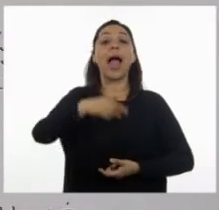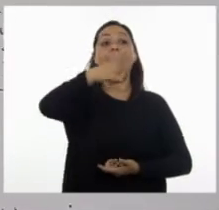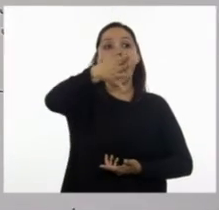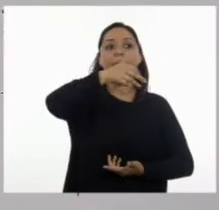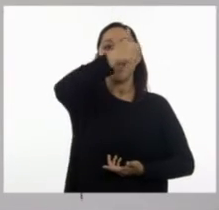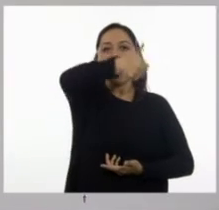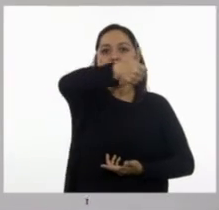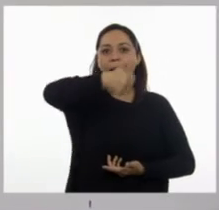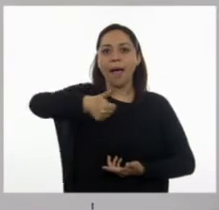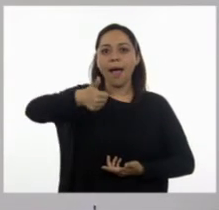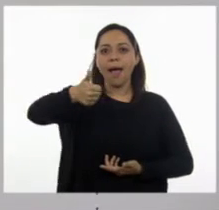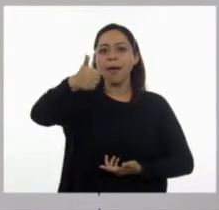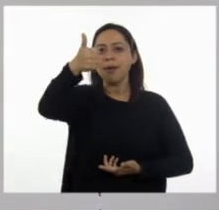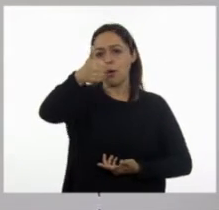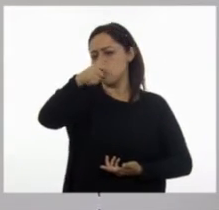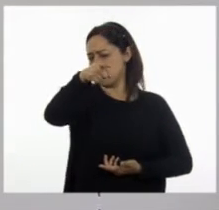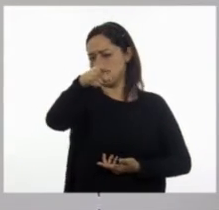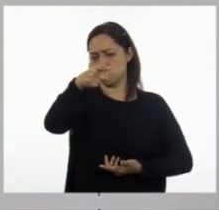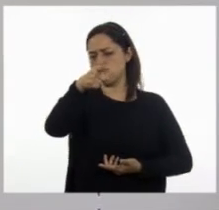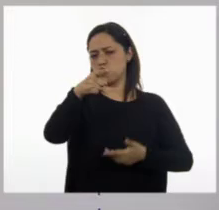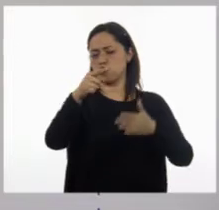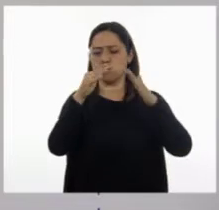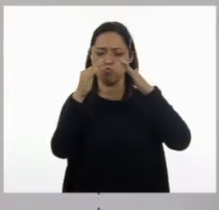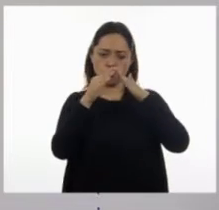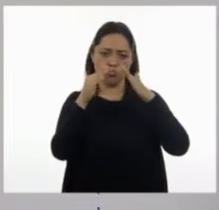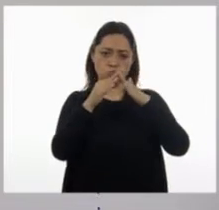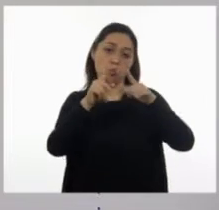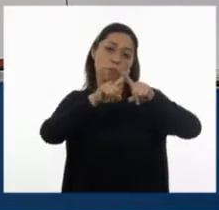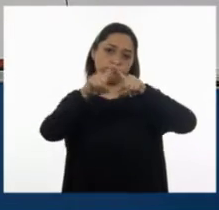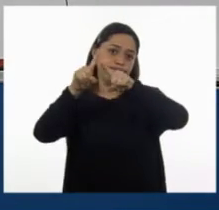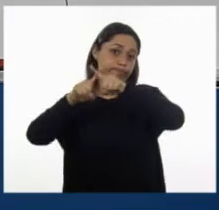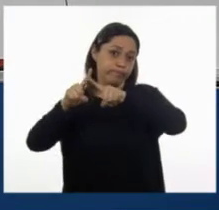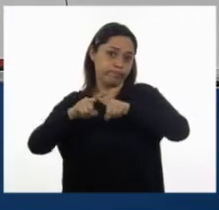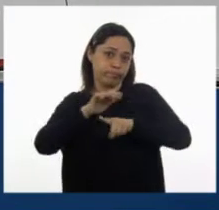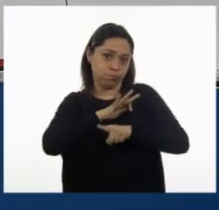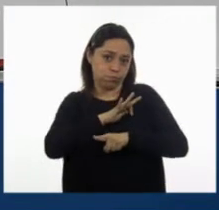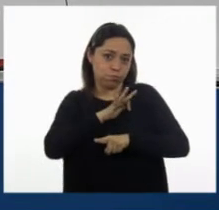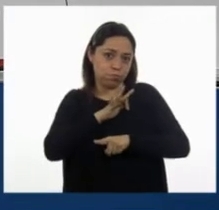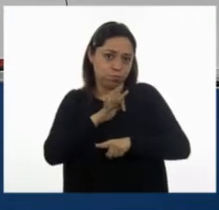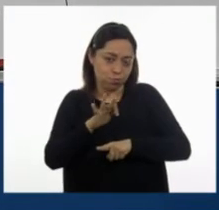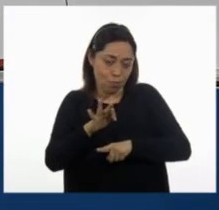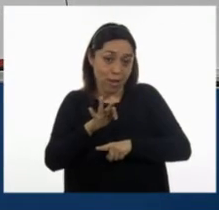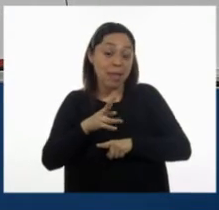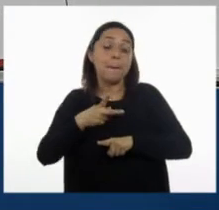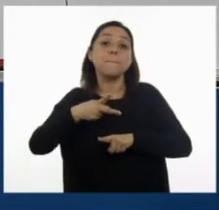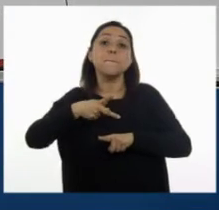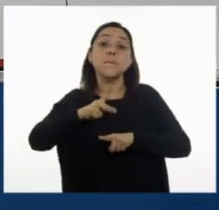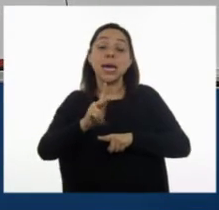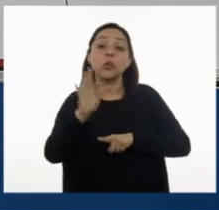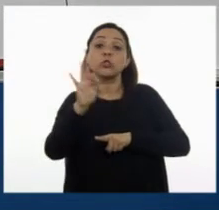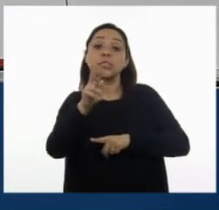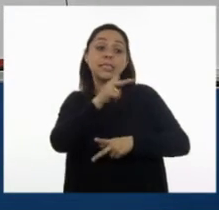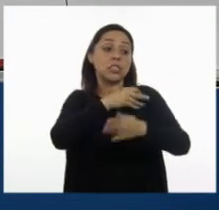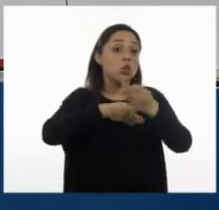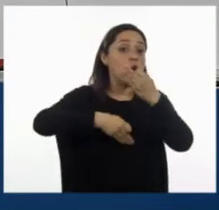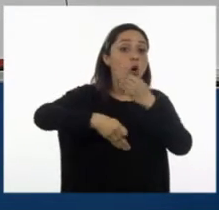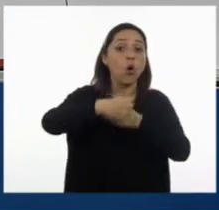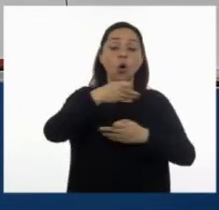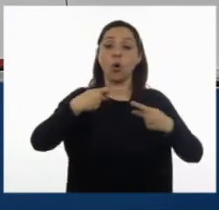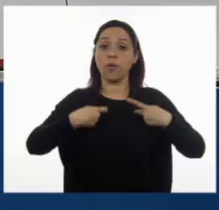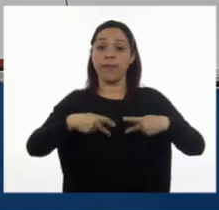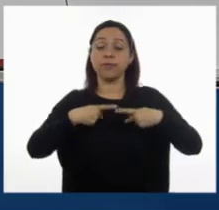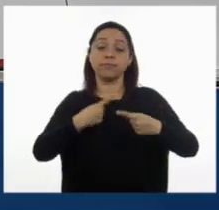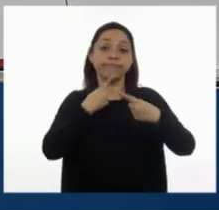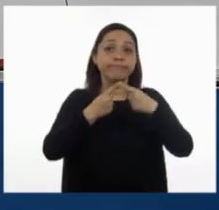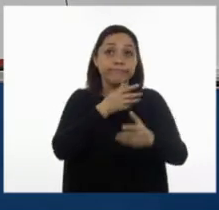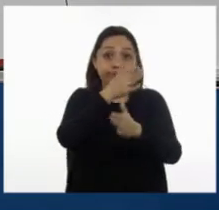podría haberlo resuelto de manera diferente, pero si todos ya establecimos el sistema